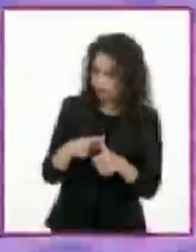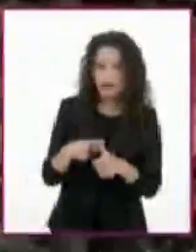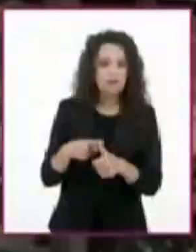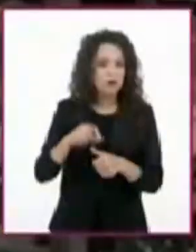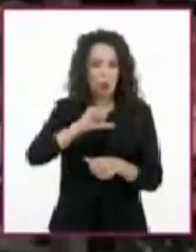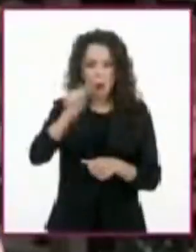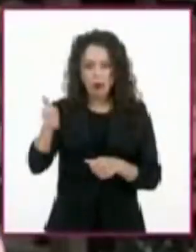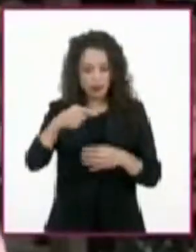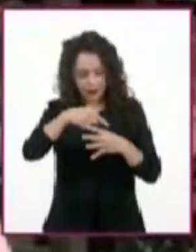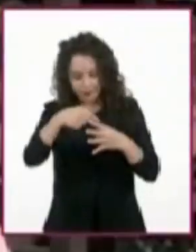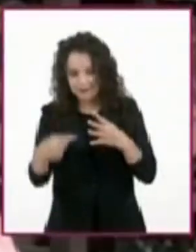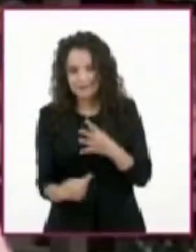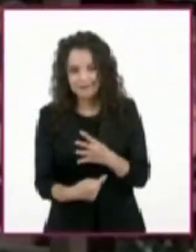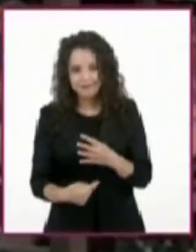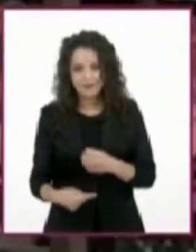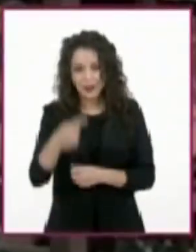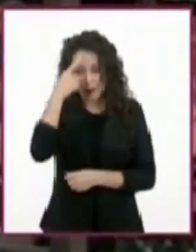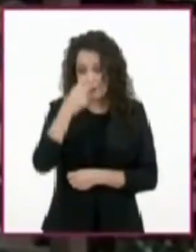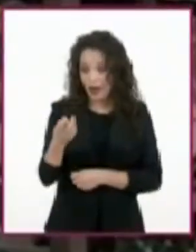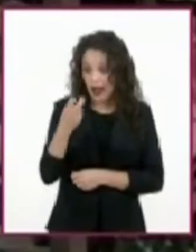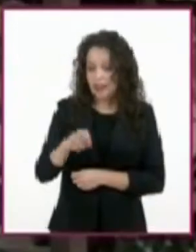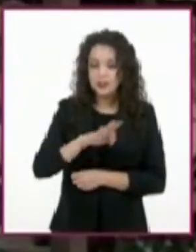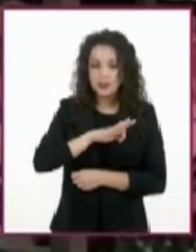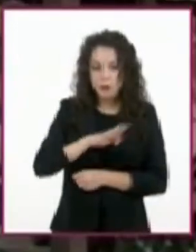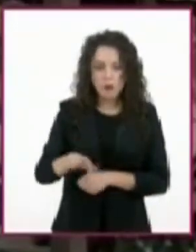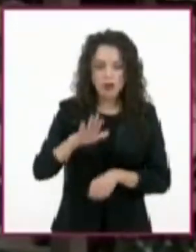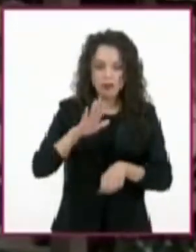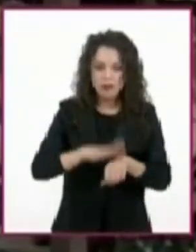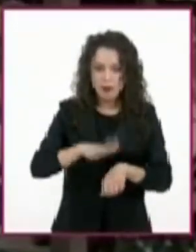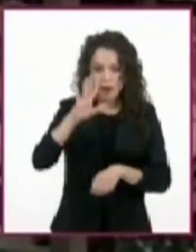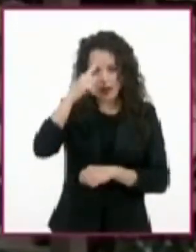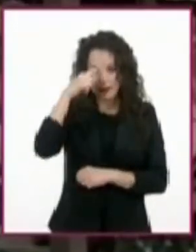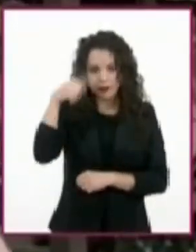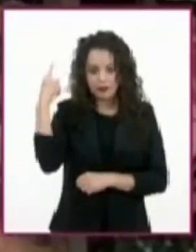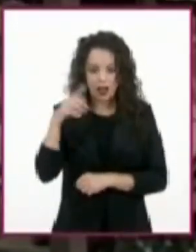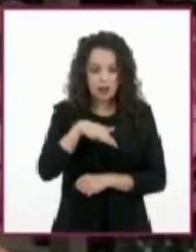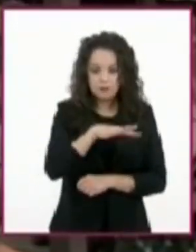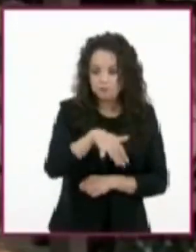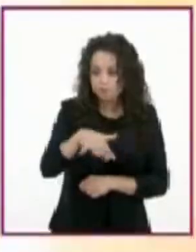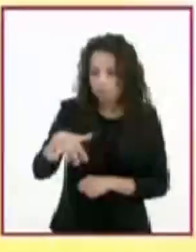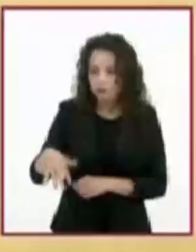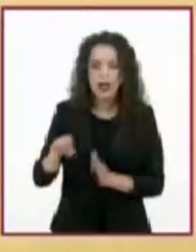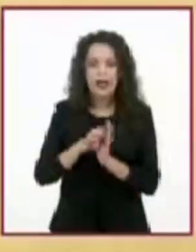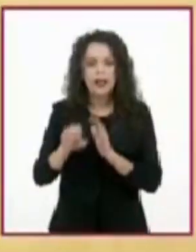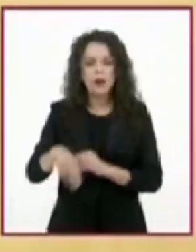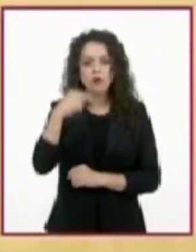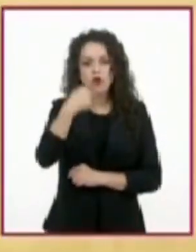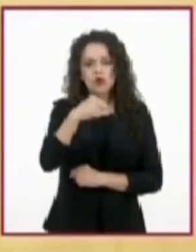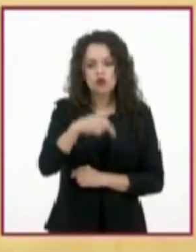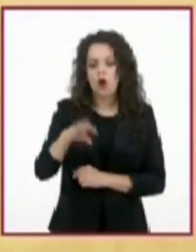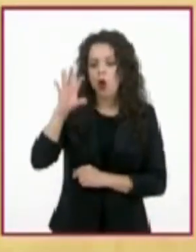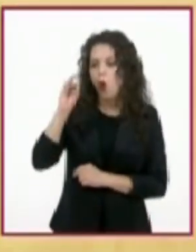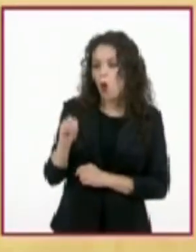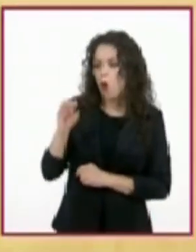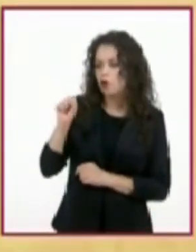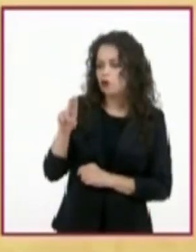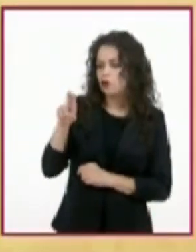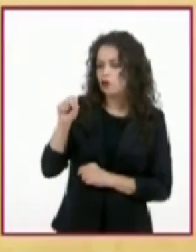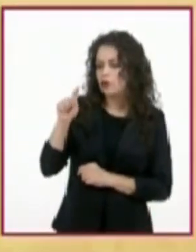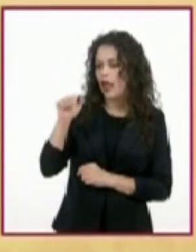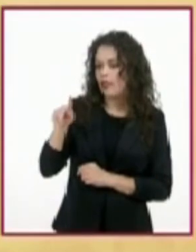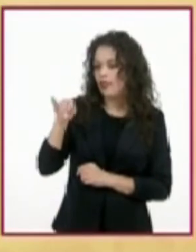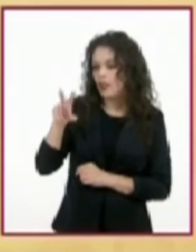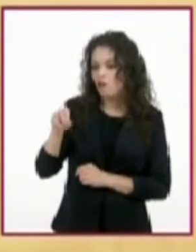Para que nuestra búsqueda sea más completa, es recomendable buscar los nombres o sustantivos. Los verbos como enfatizar,